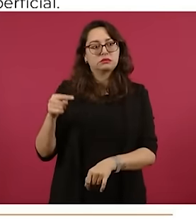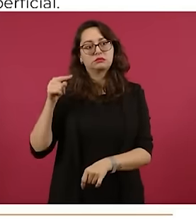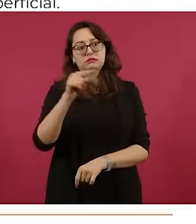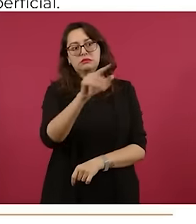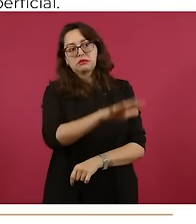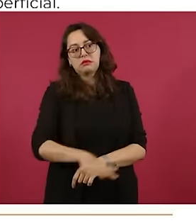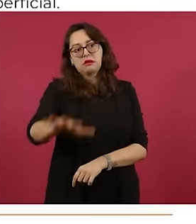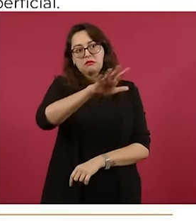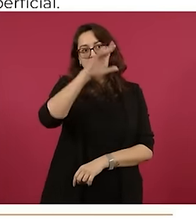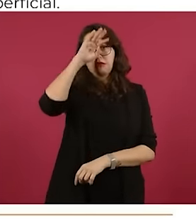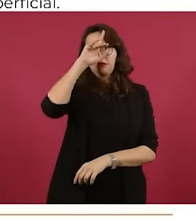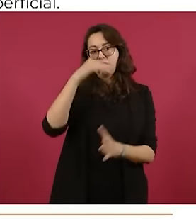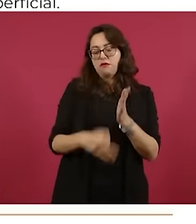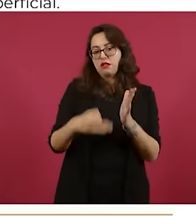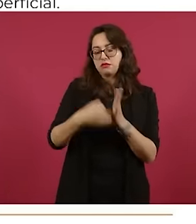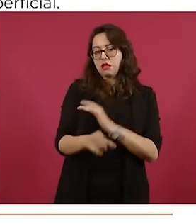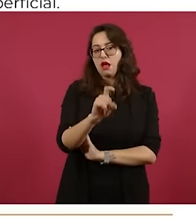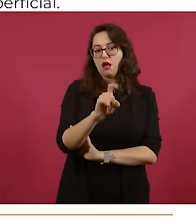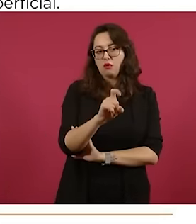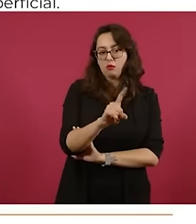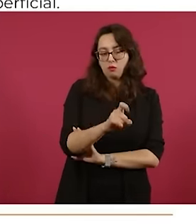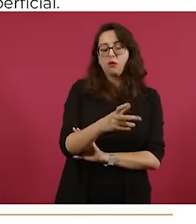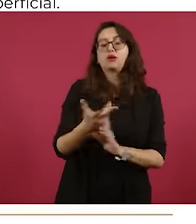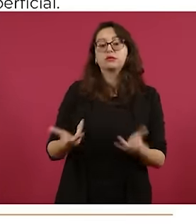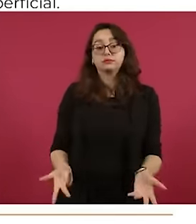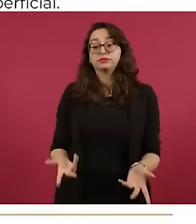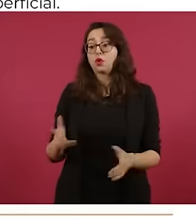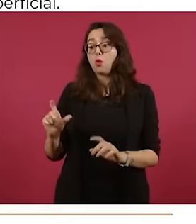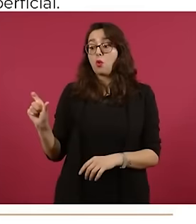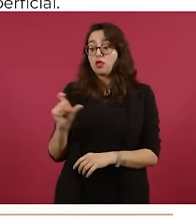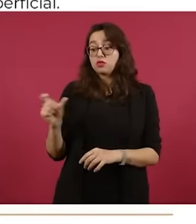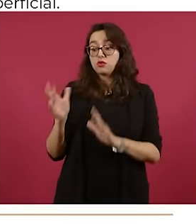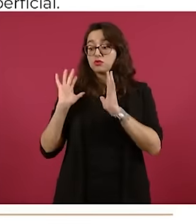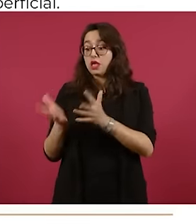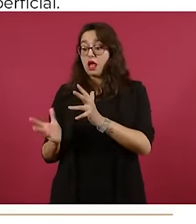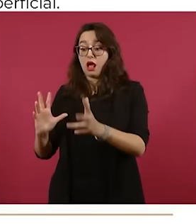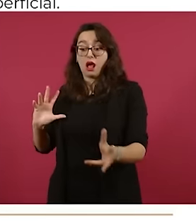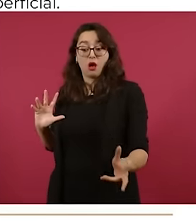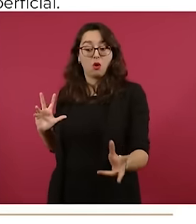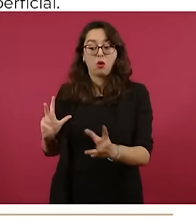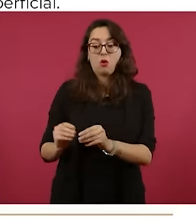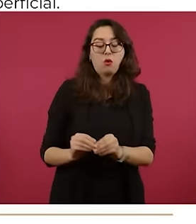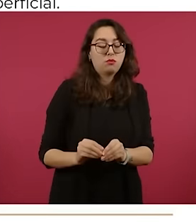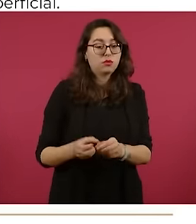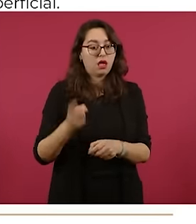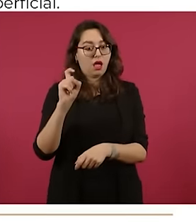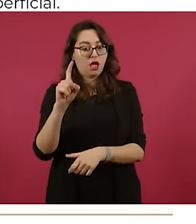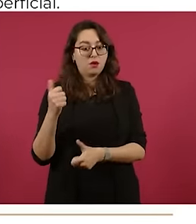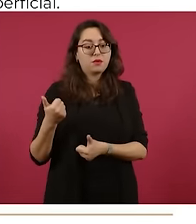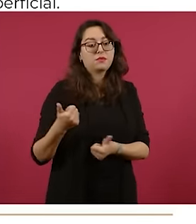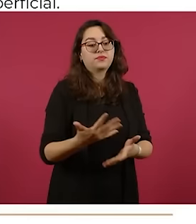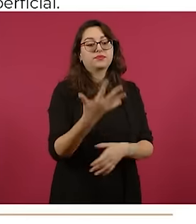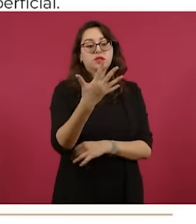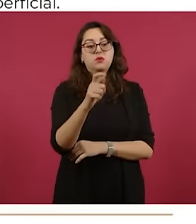disminución de agua superficial. Se va a beneficiar a la totalidad de habitantes en la zona metropolitana, 5.4 millones